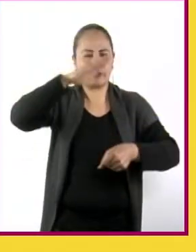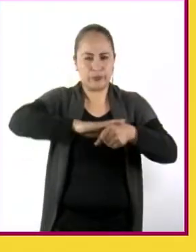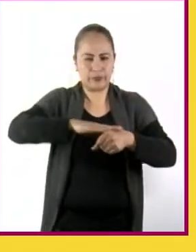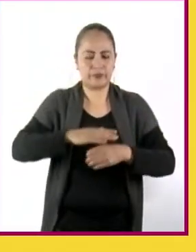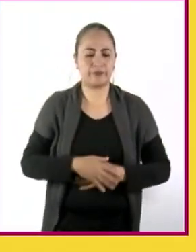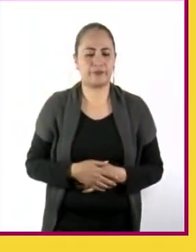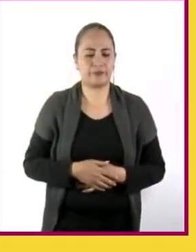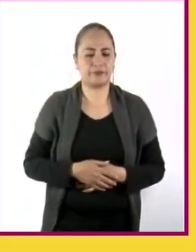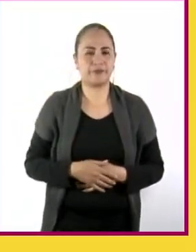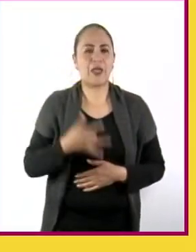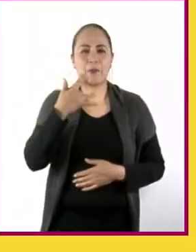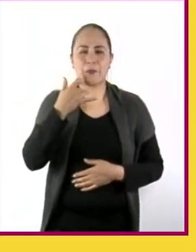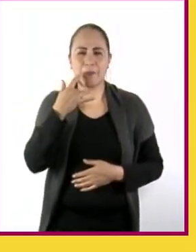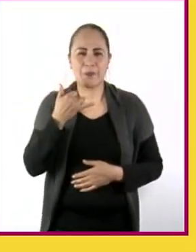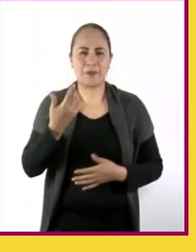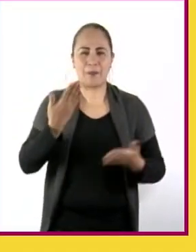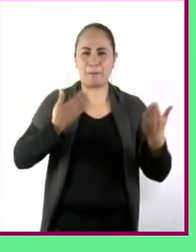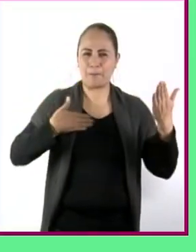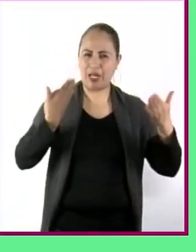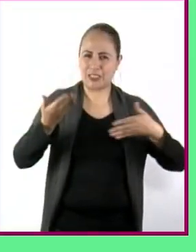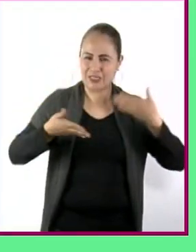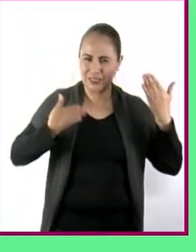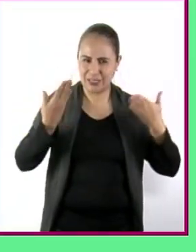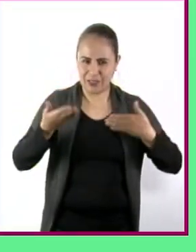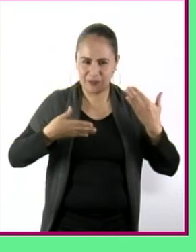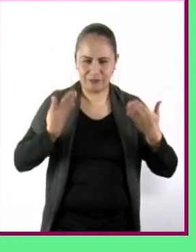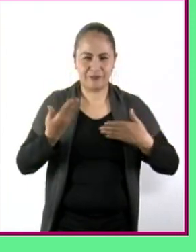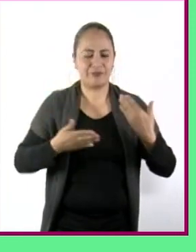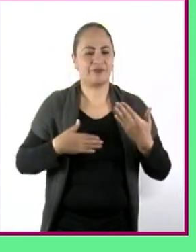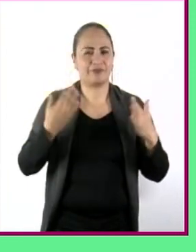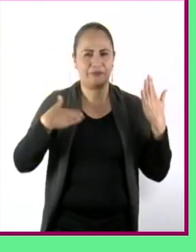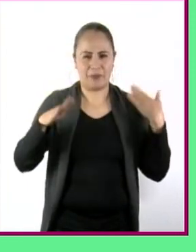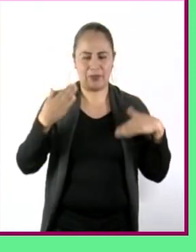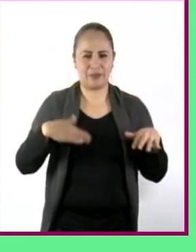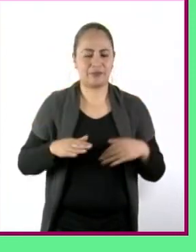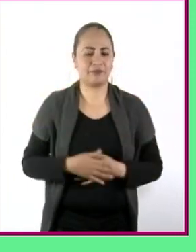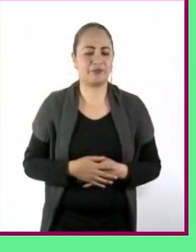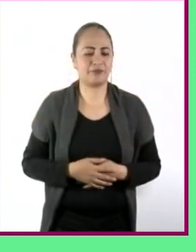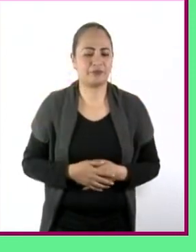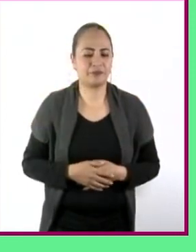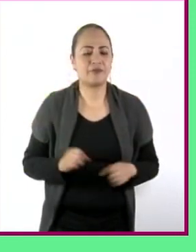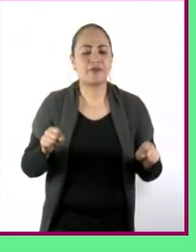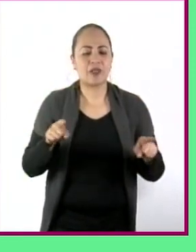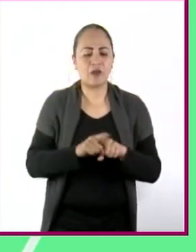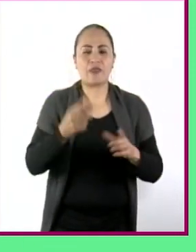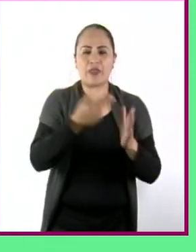Actividades recreativas. Talleres de fortalecimiento académico.